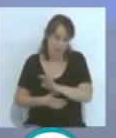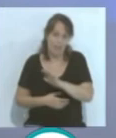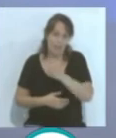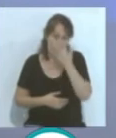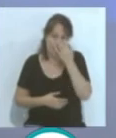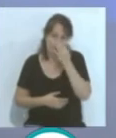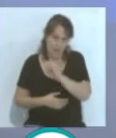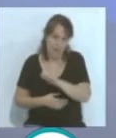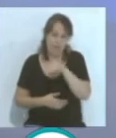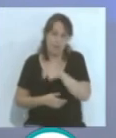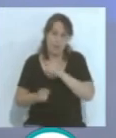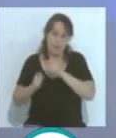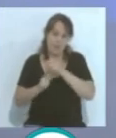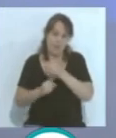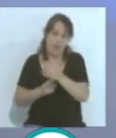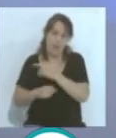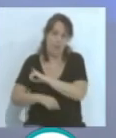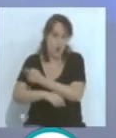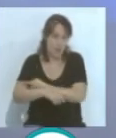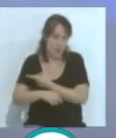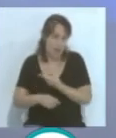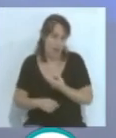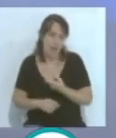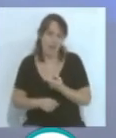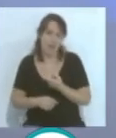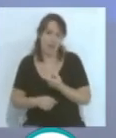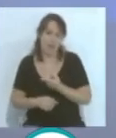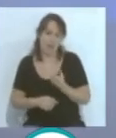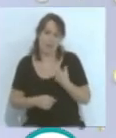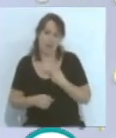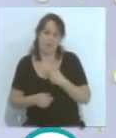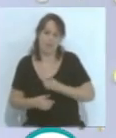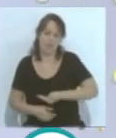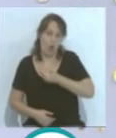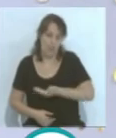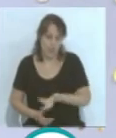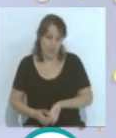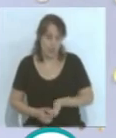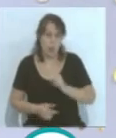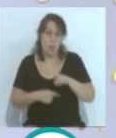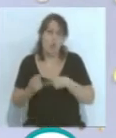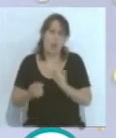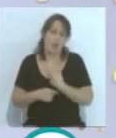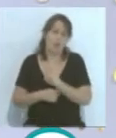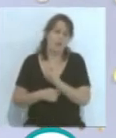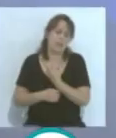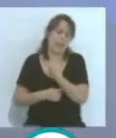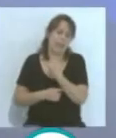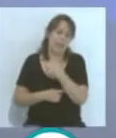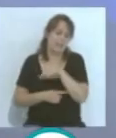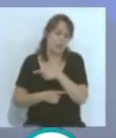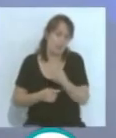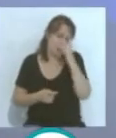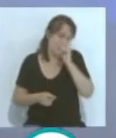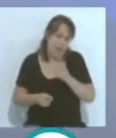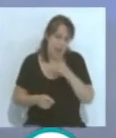periodista deportiva de envergadura. Después no sé si nos dará caso o no, ahora nos trata muy